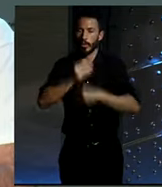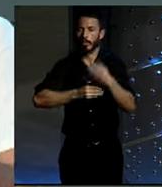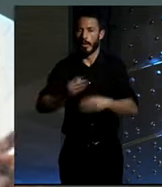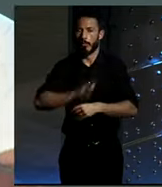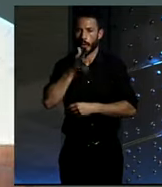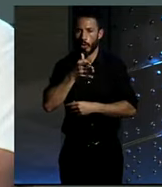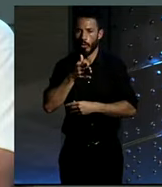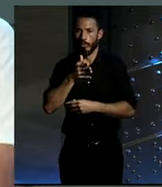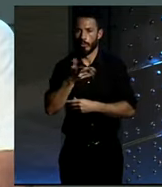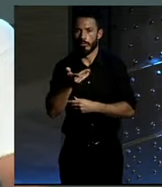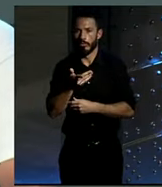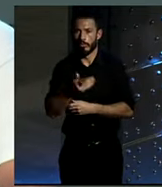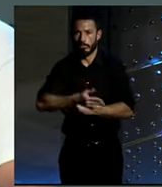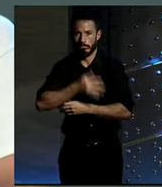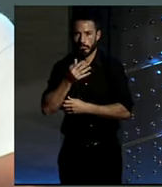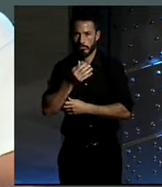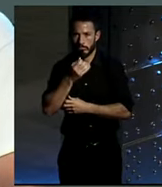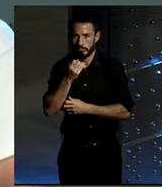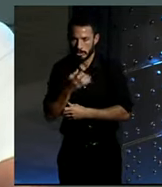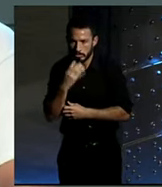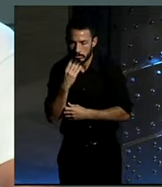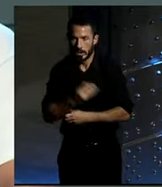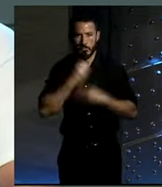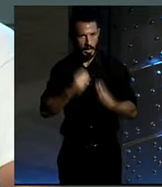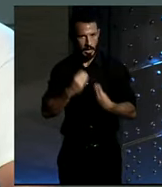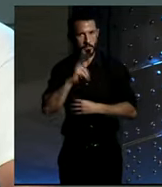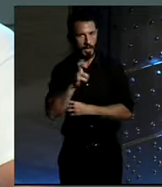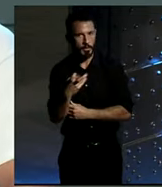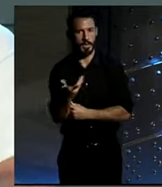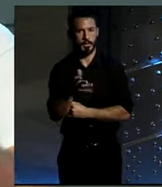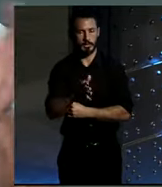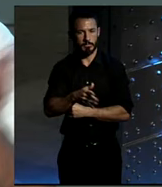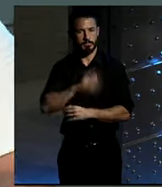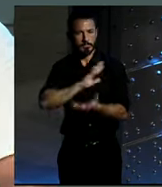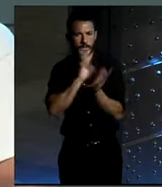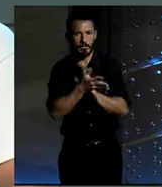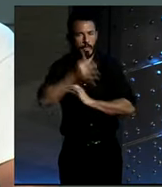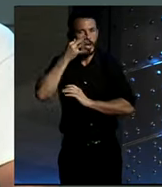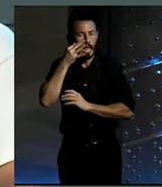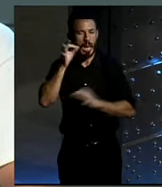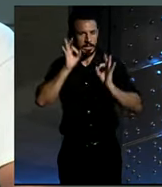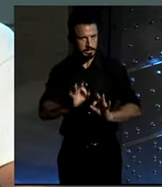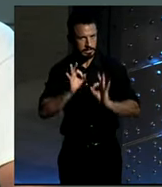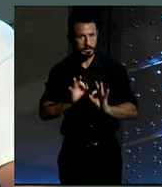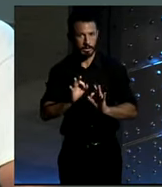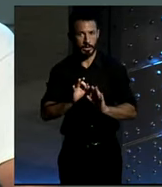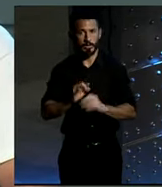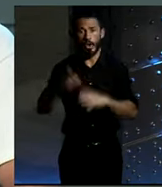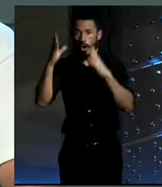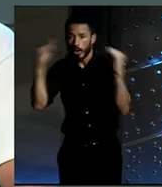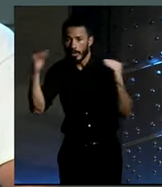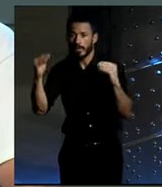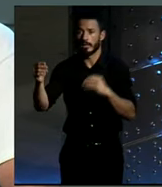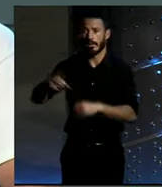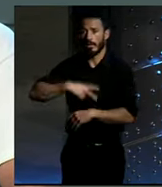Esto no es política de izquierda o derecha, esto es política del bien común y de utilidad. Entonces esa es la verdadera transformación. Y yo insisto, no son solo holandeses e iraneses, en